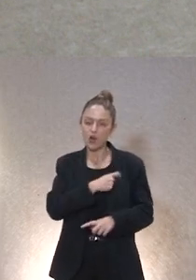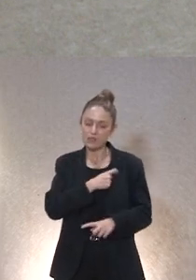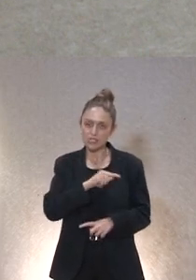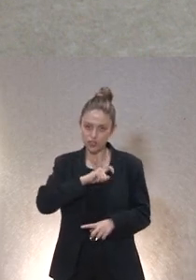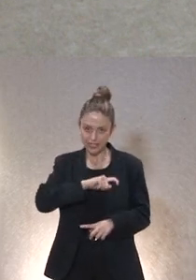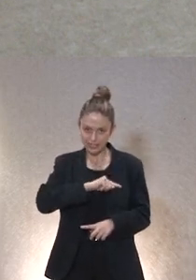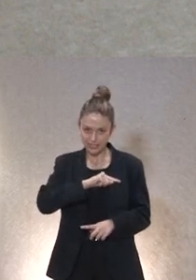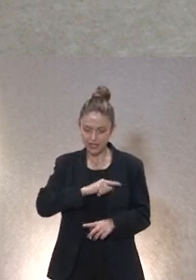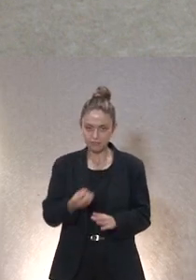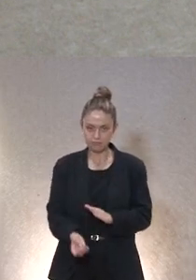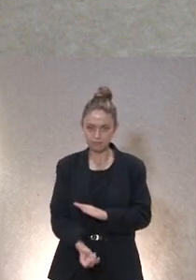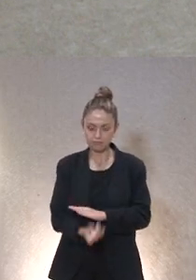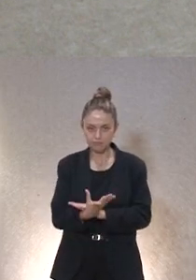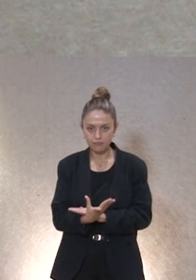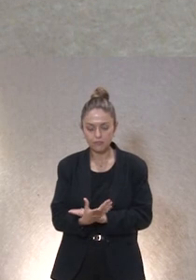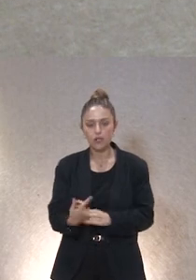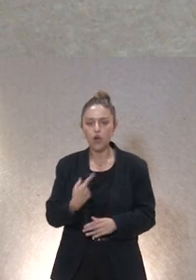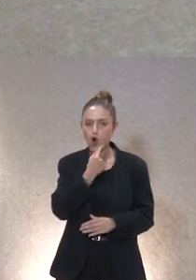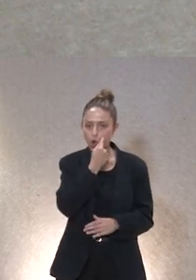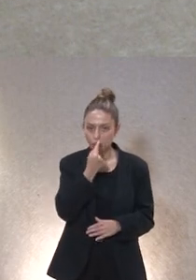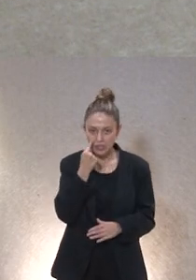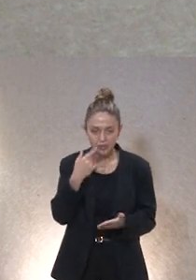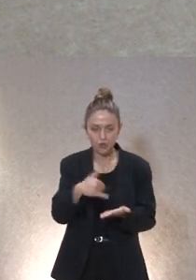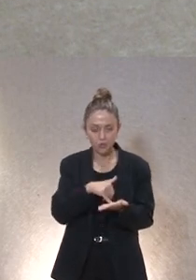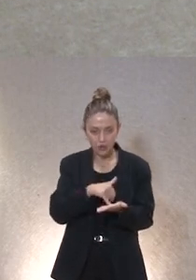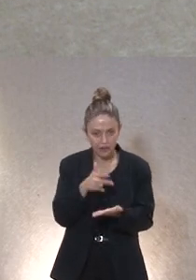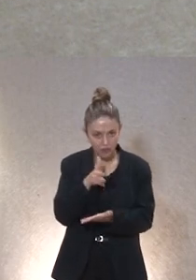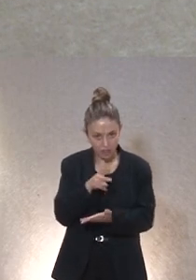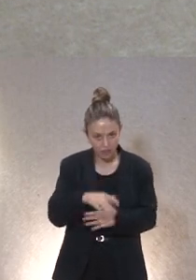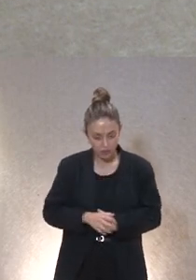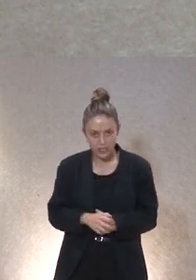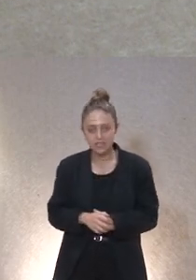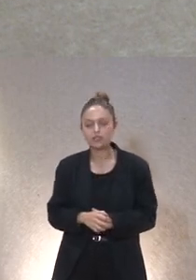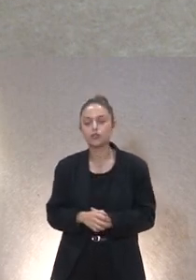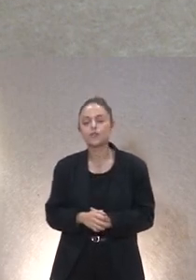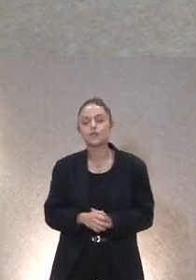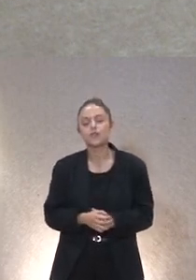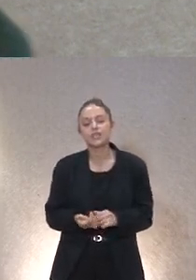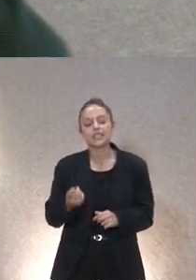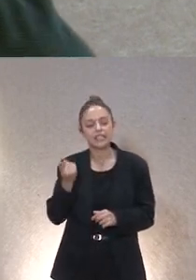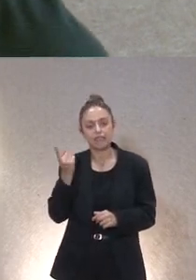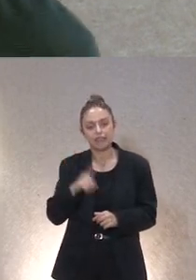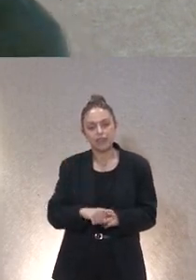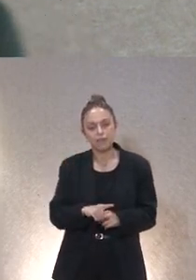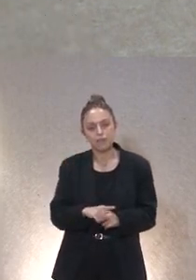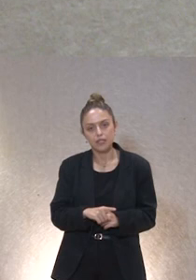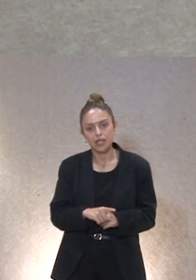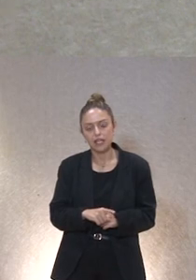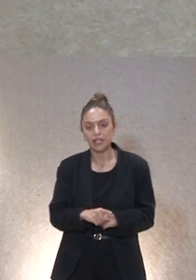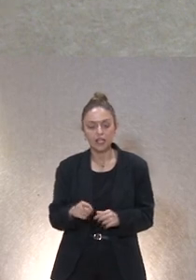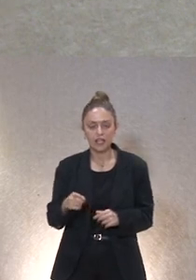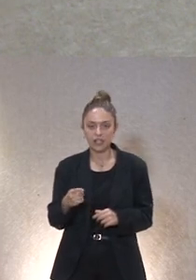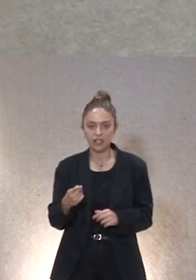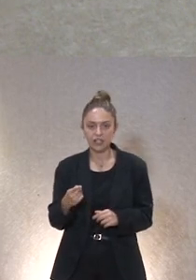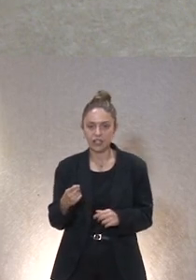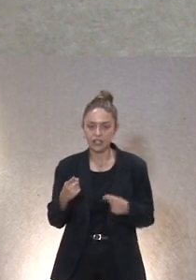creación de observatorios de vulneración de derechos y evidentemente en dos temas fundamentales